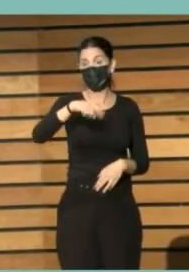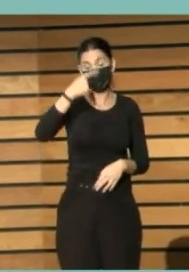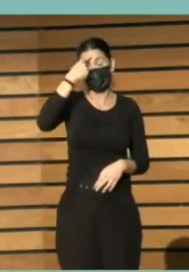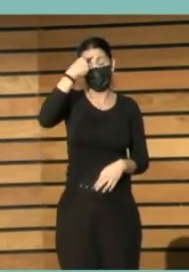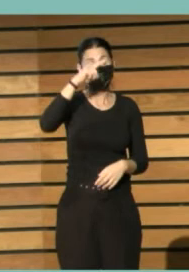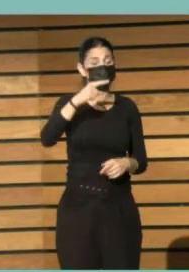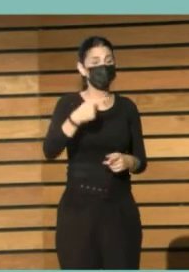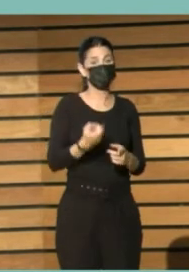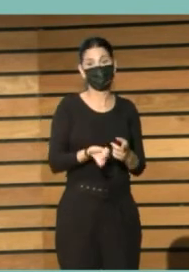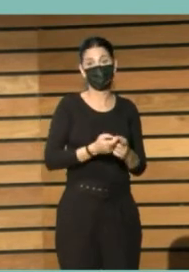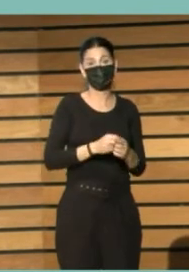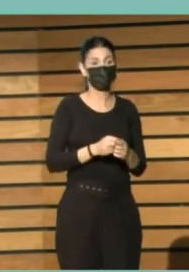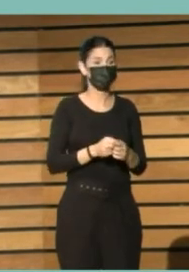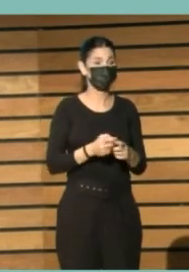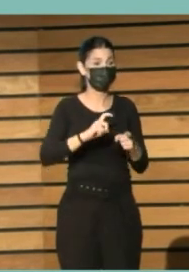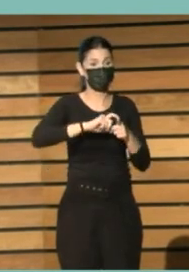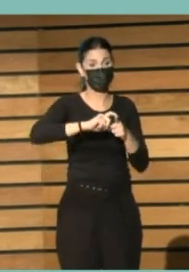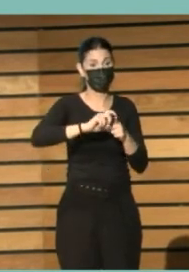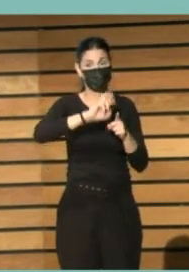y que no